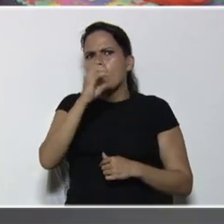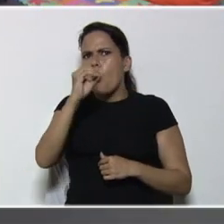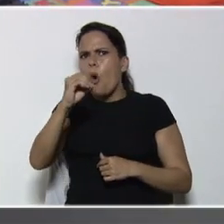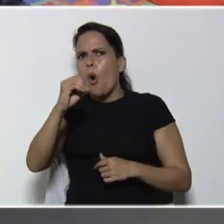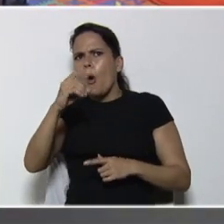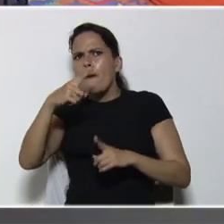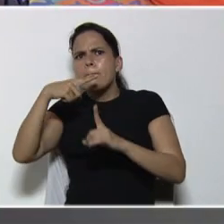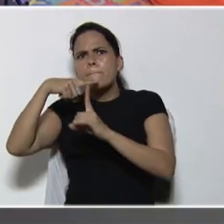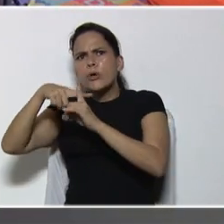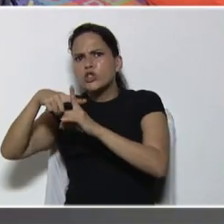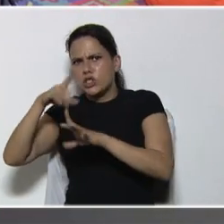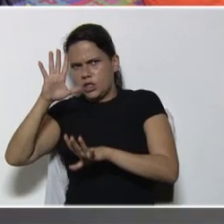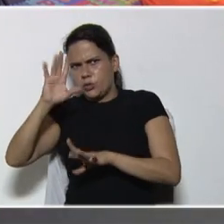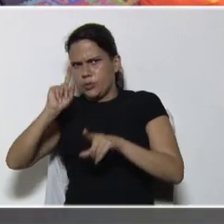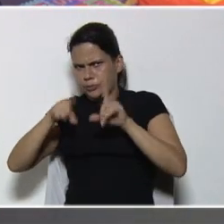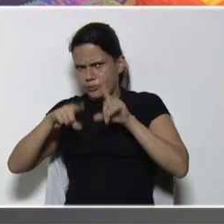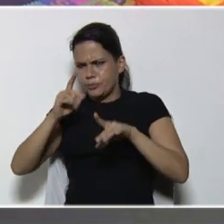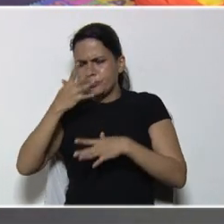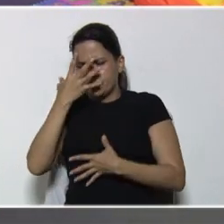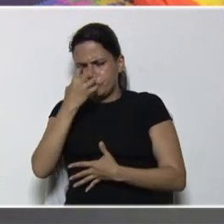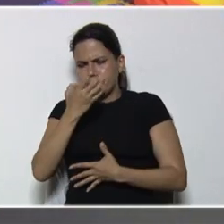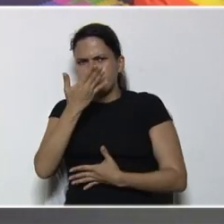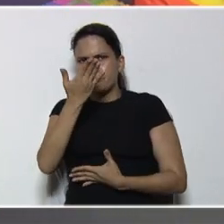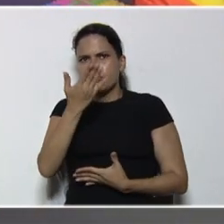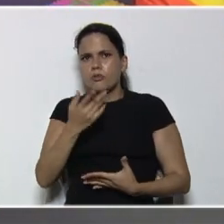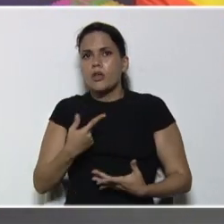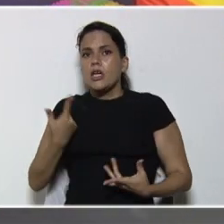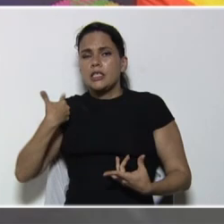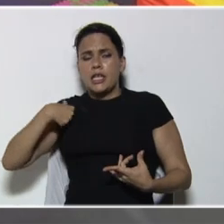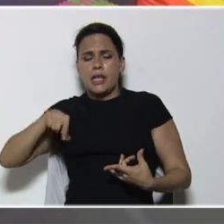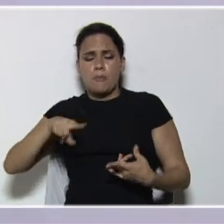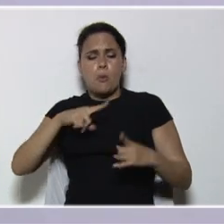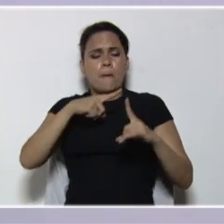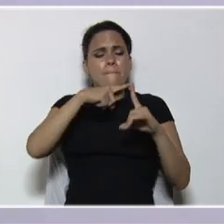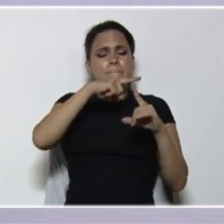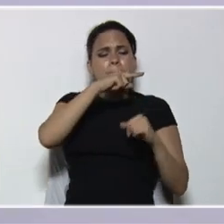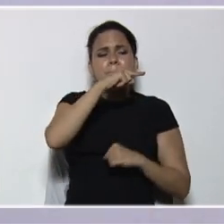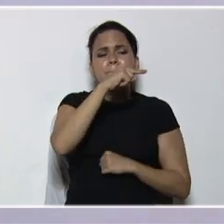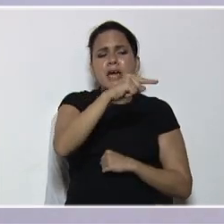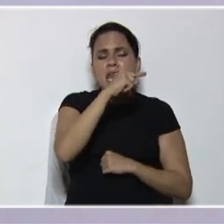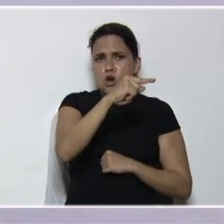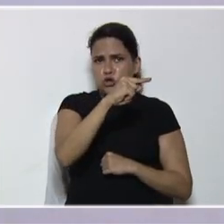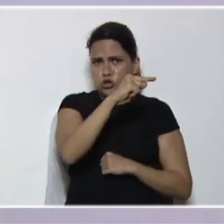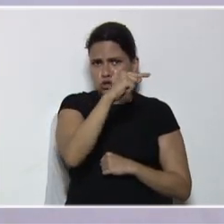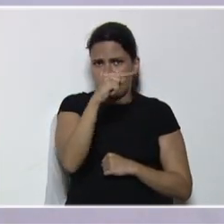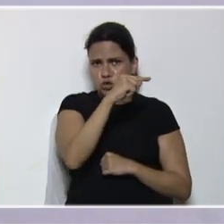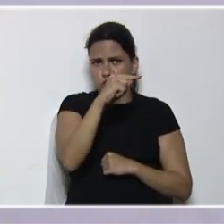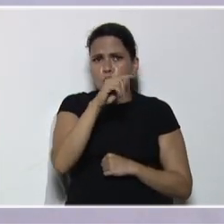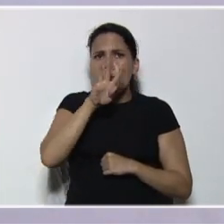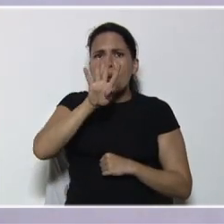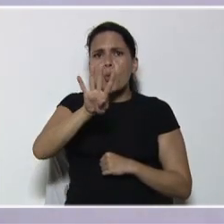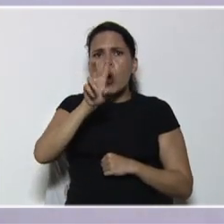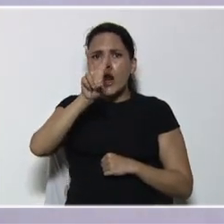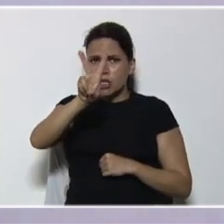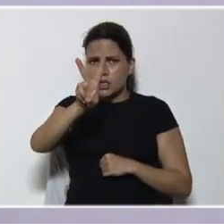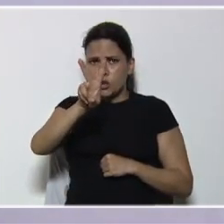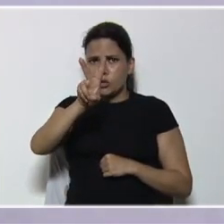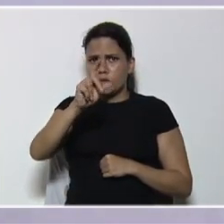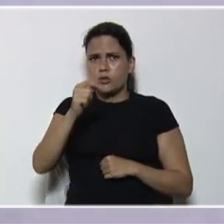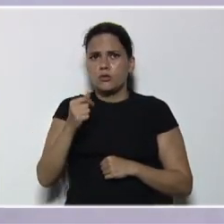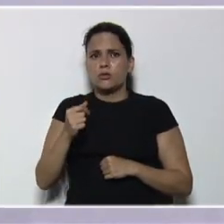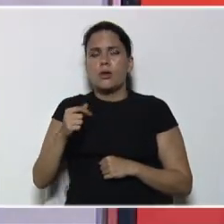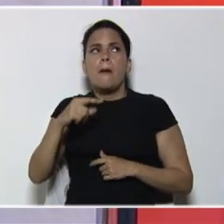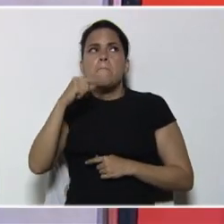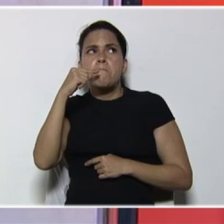si tenemos menos 42, menos 8,